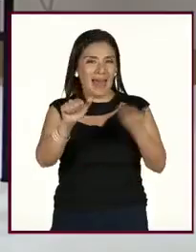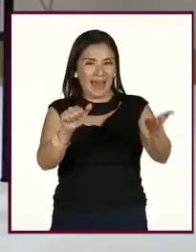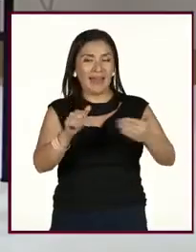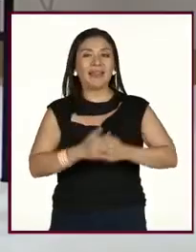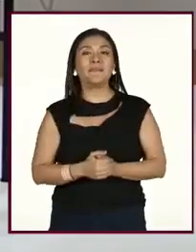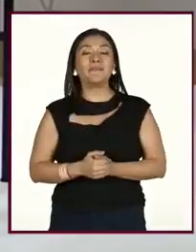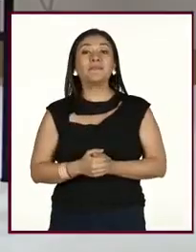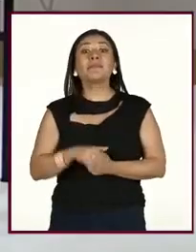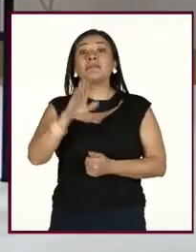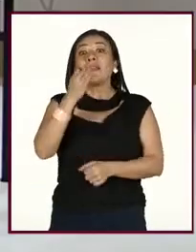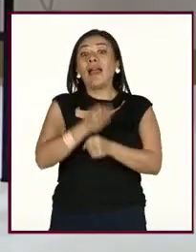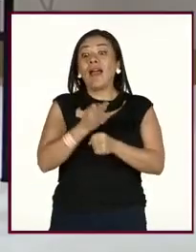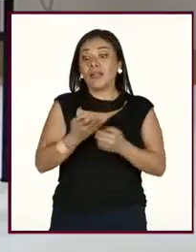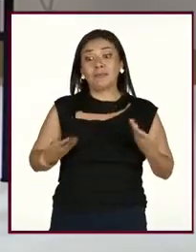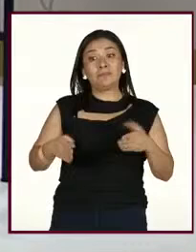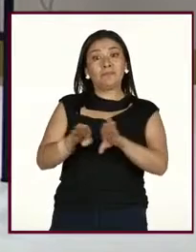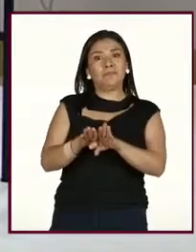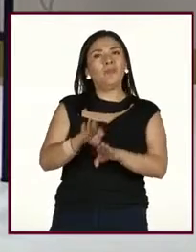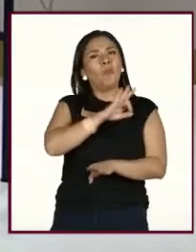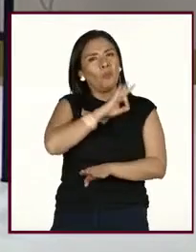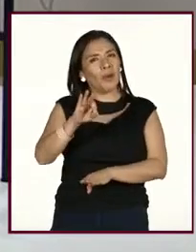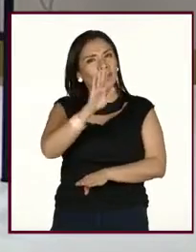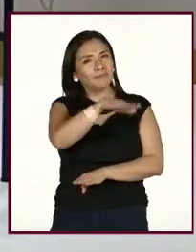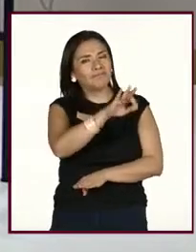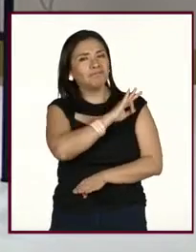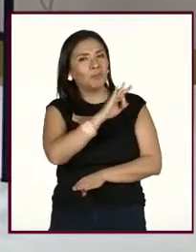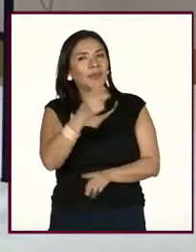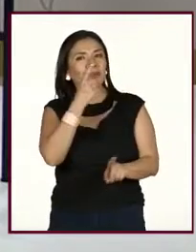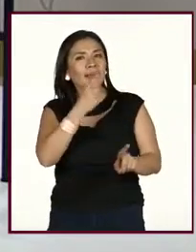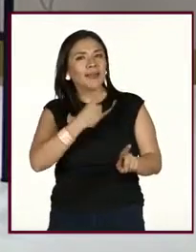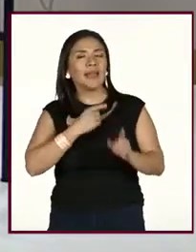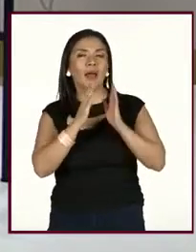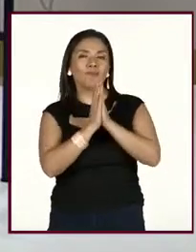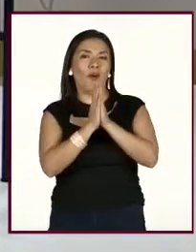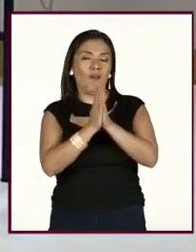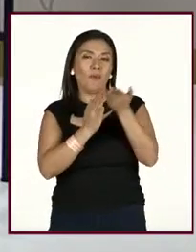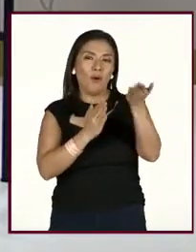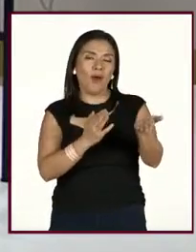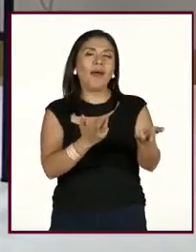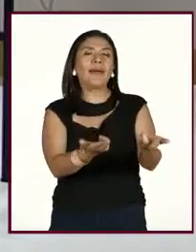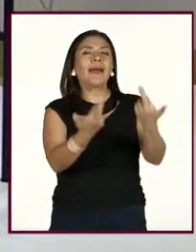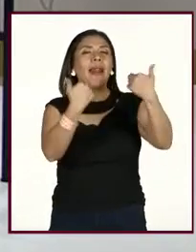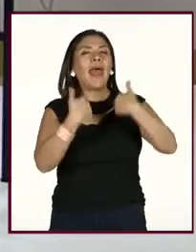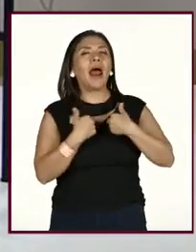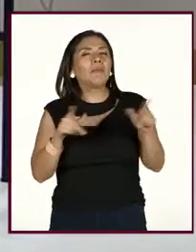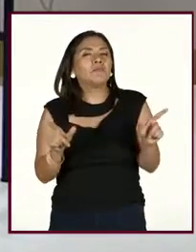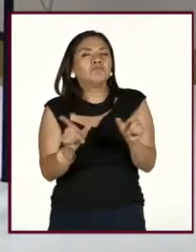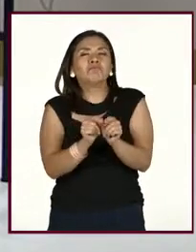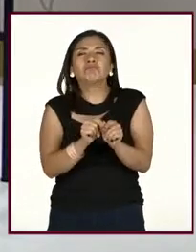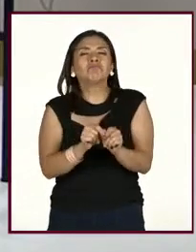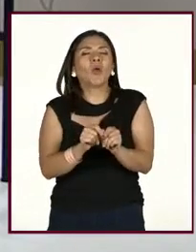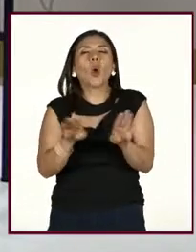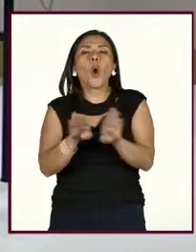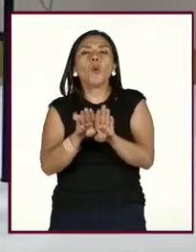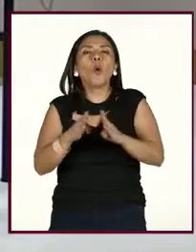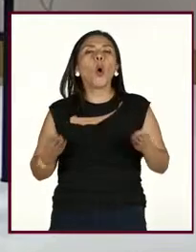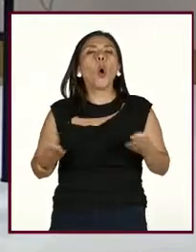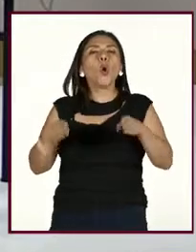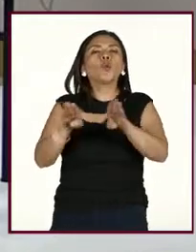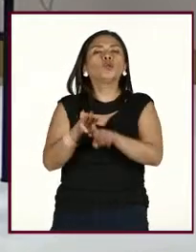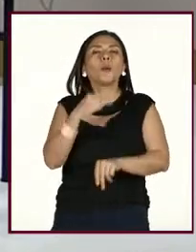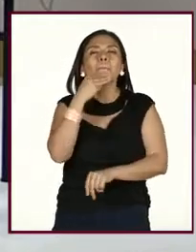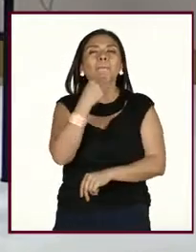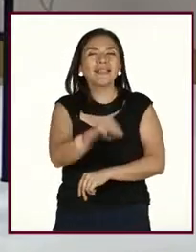y antes de despedirnos le queremos pedir, te queremos pedir maestra que nos regales un breve mensaje a